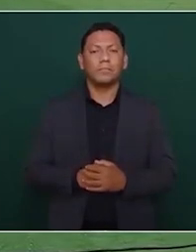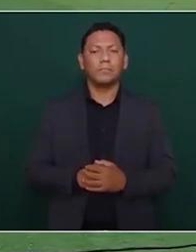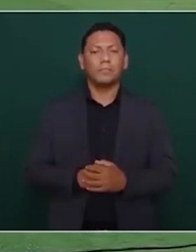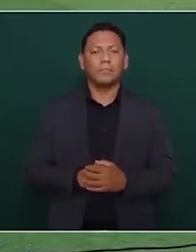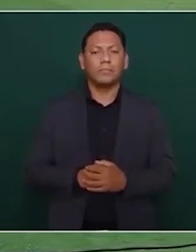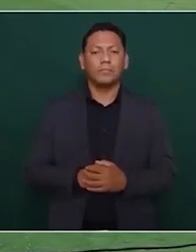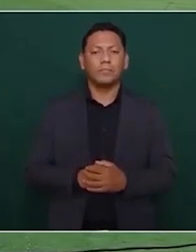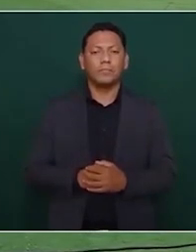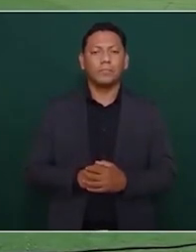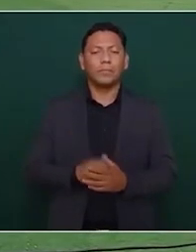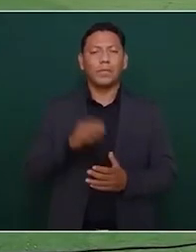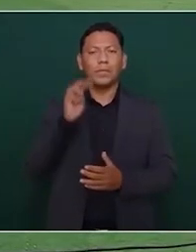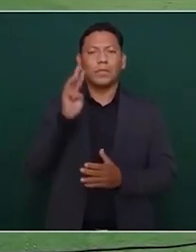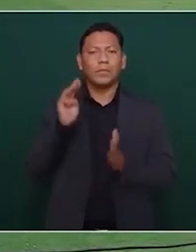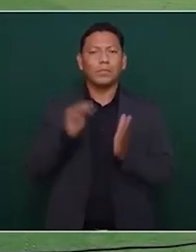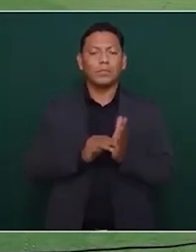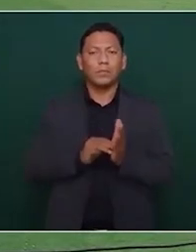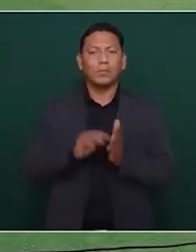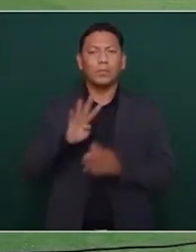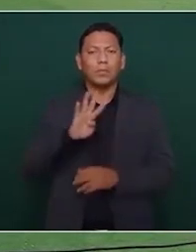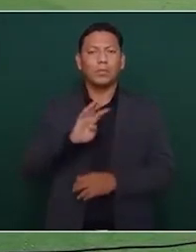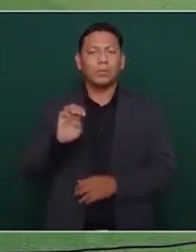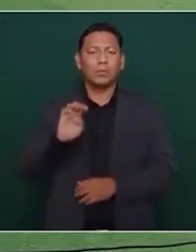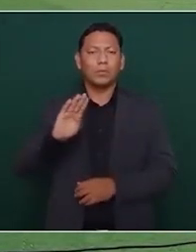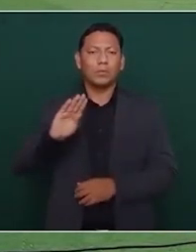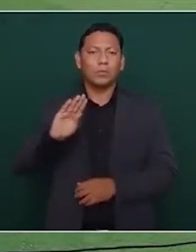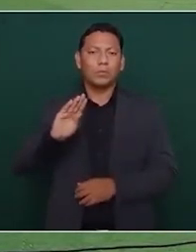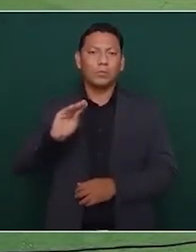3.490